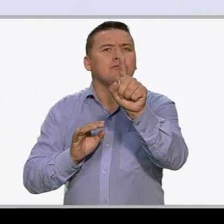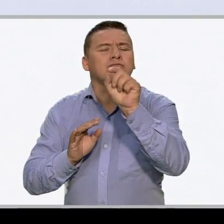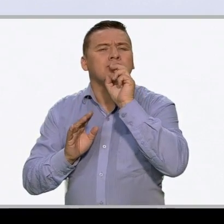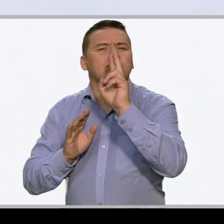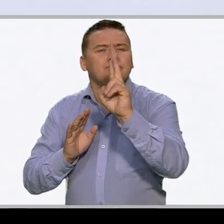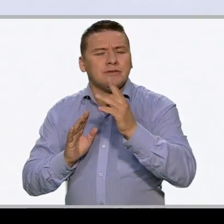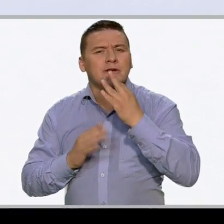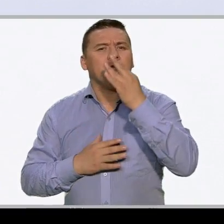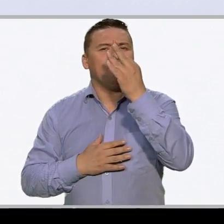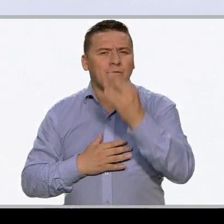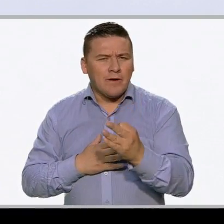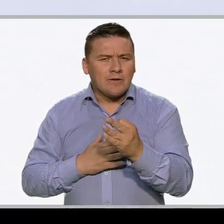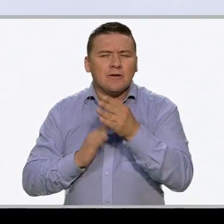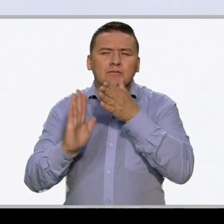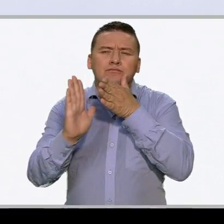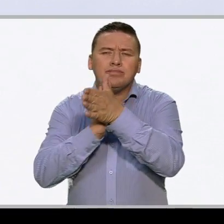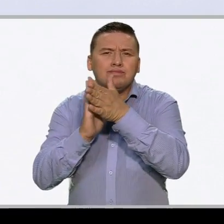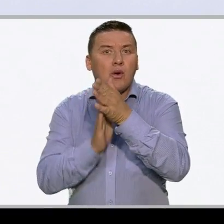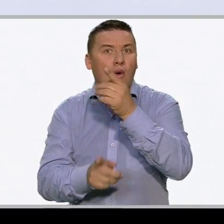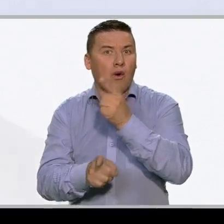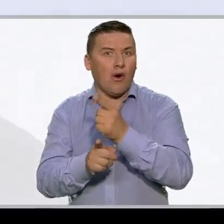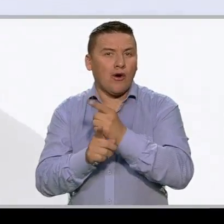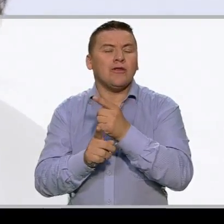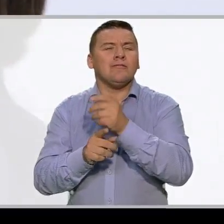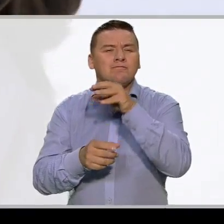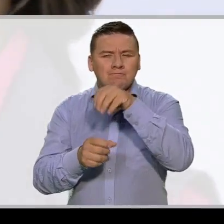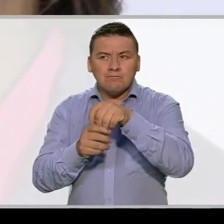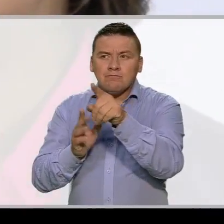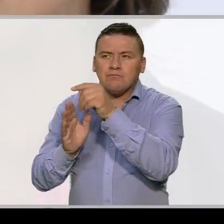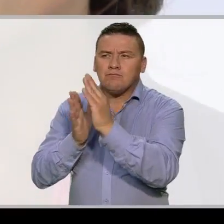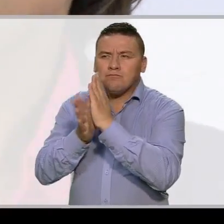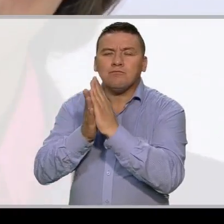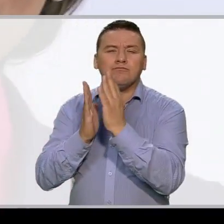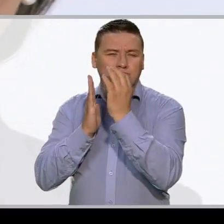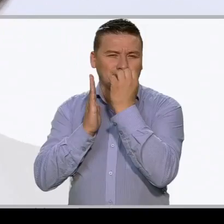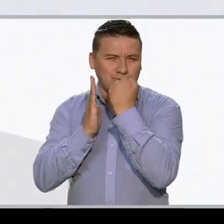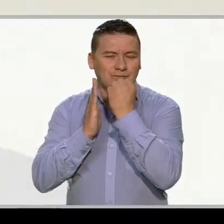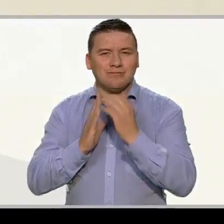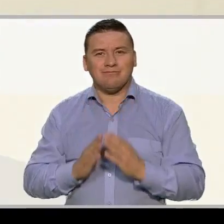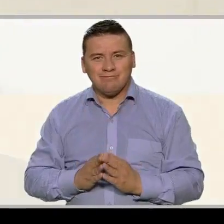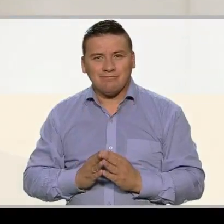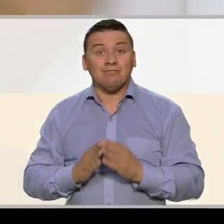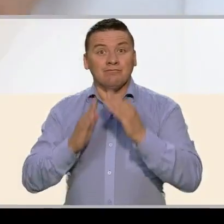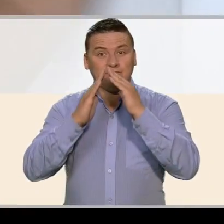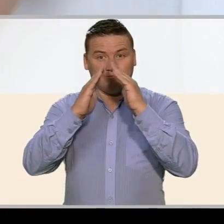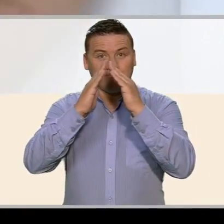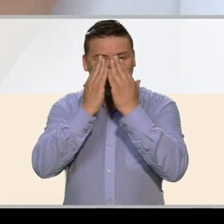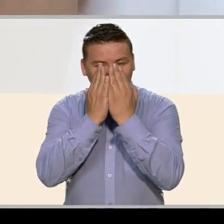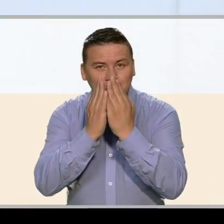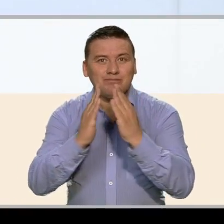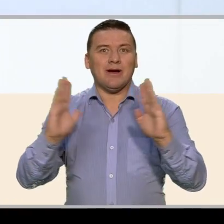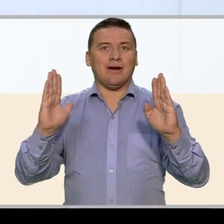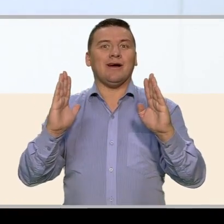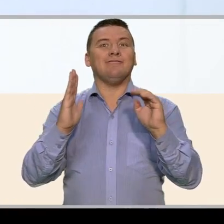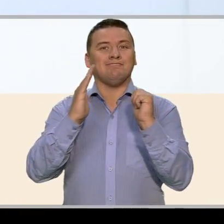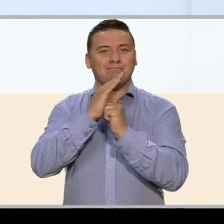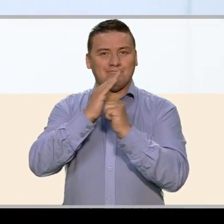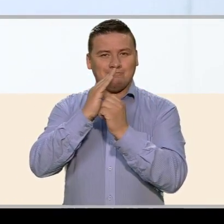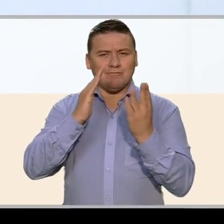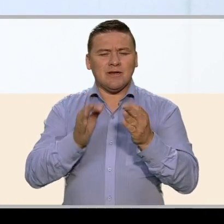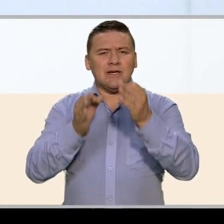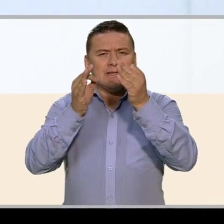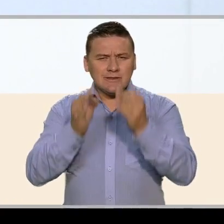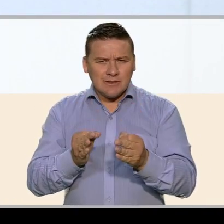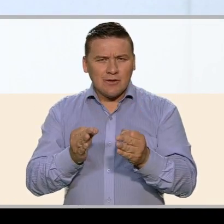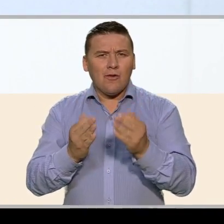contestemos con la verdad y la información correcta, la cual es absolutamente confidencial. Abramosle la puerta al DANE